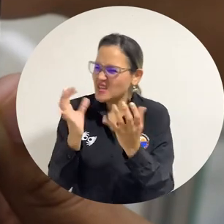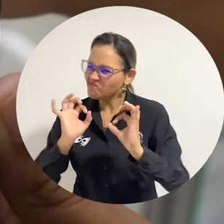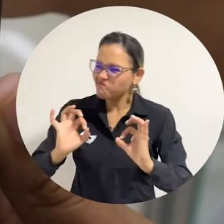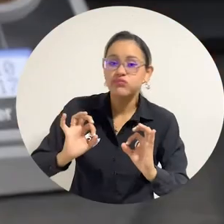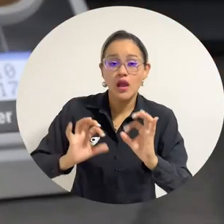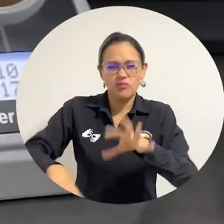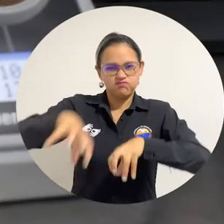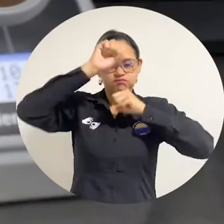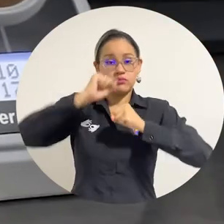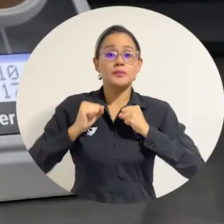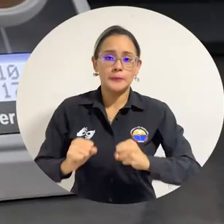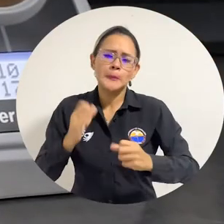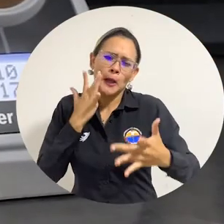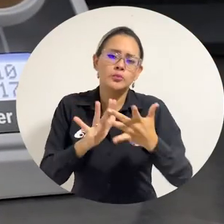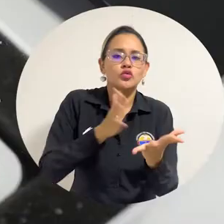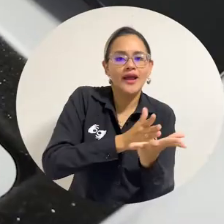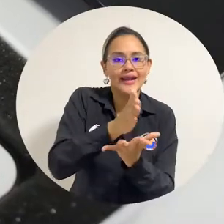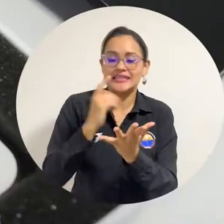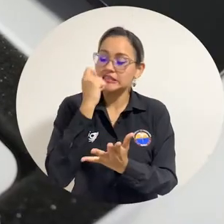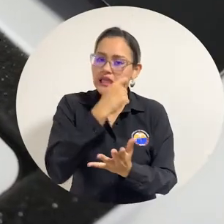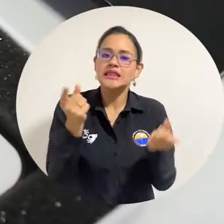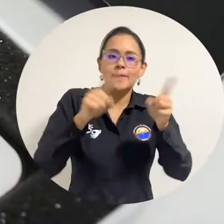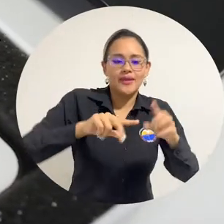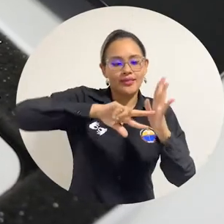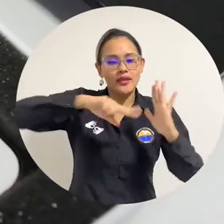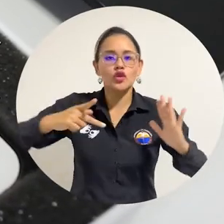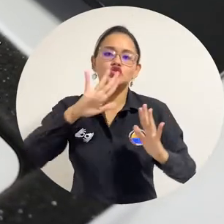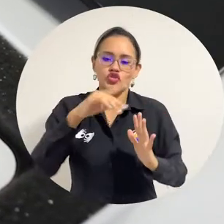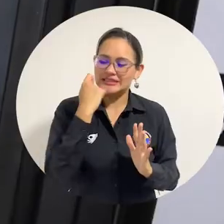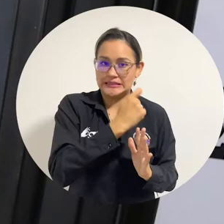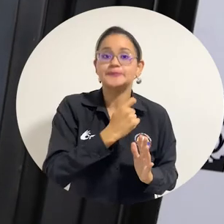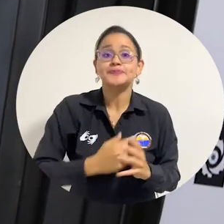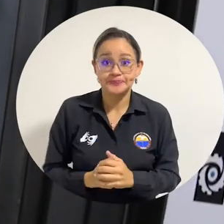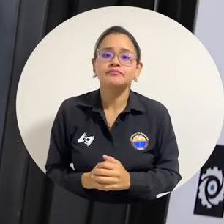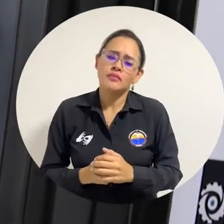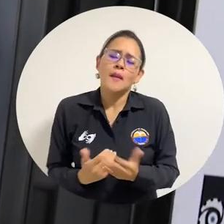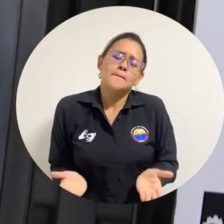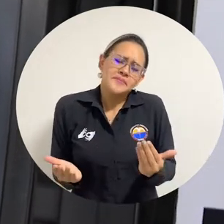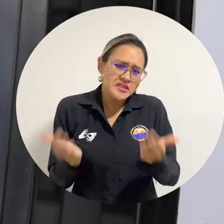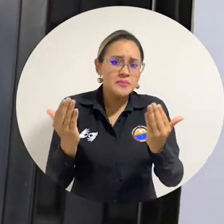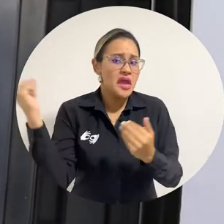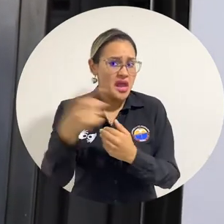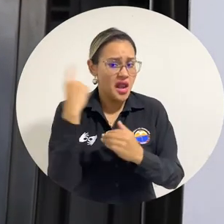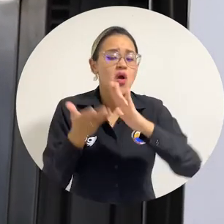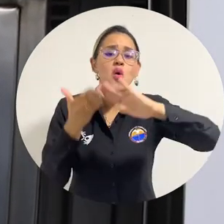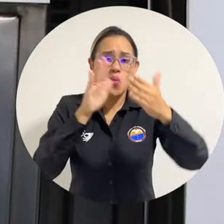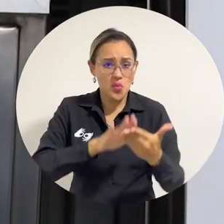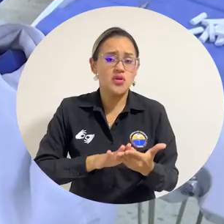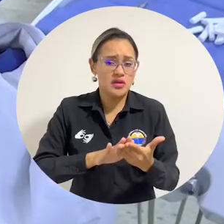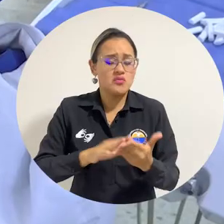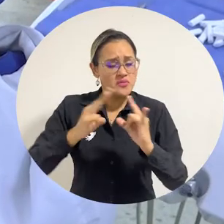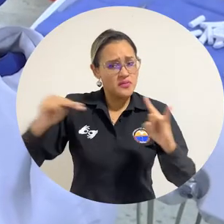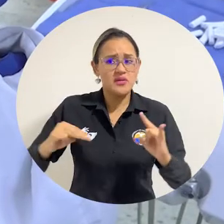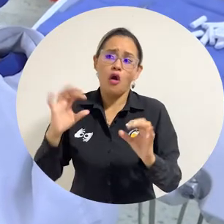-aprendizaje de los programas de odontología y técnico laboral en auxiliar de salud oral. Asimismo, la dotación se pone al servicio de